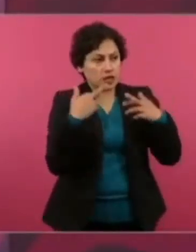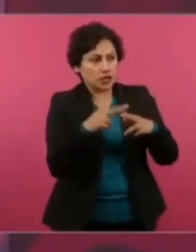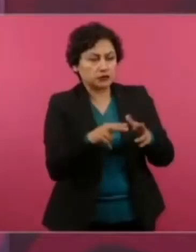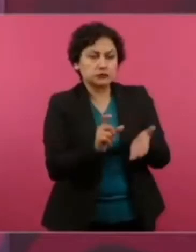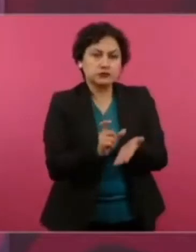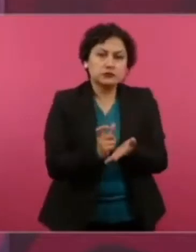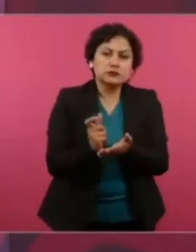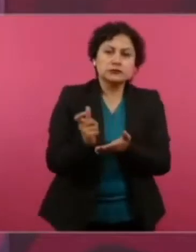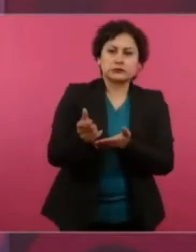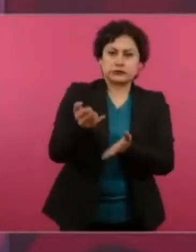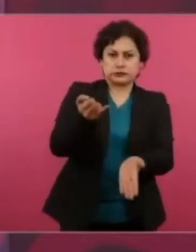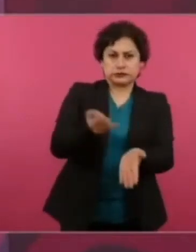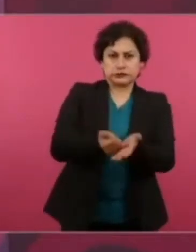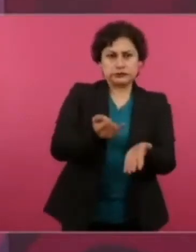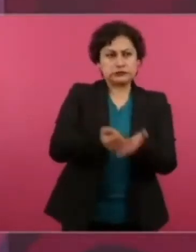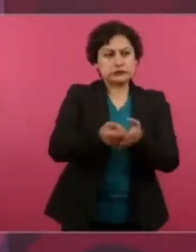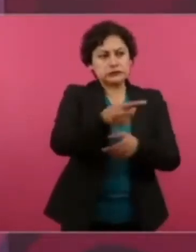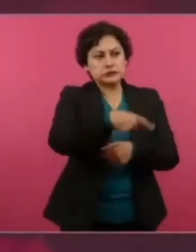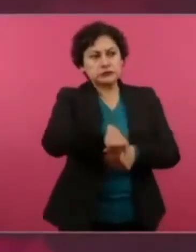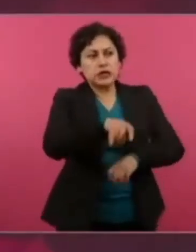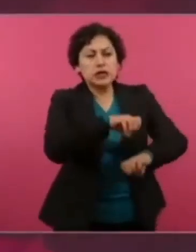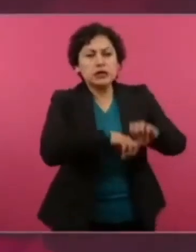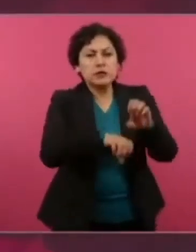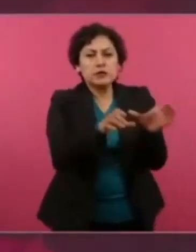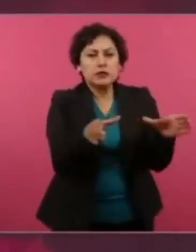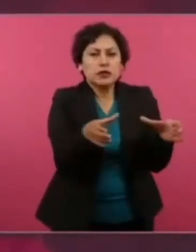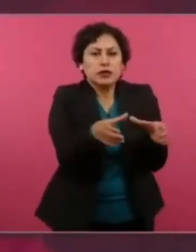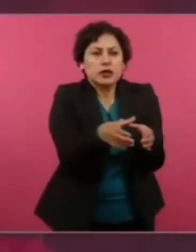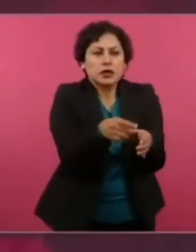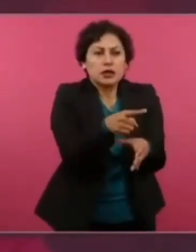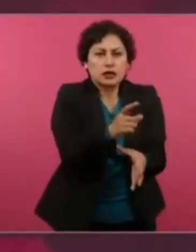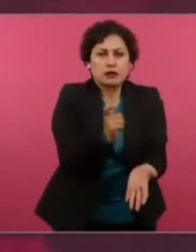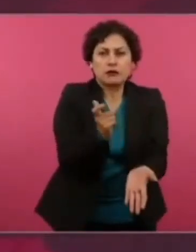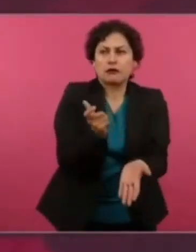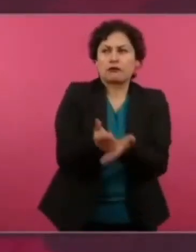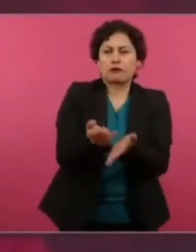Y el pequeño, mediano empresario. No, pues, así no.